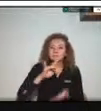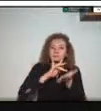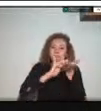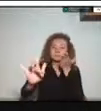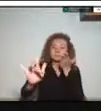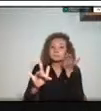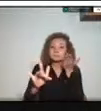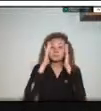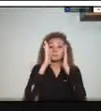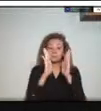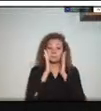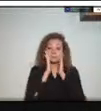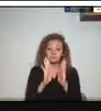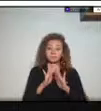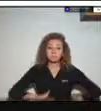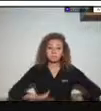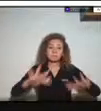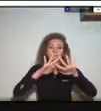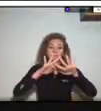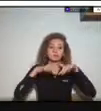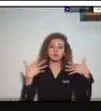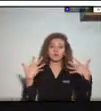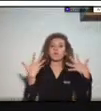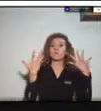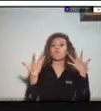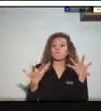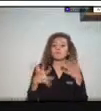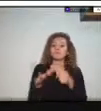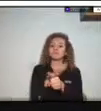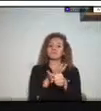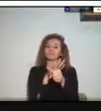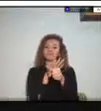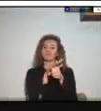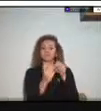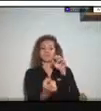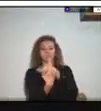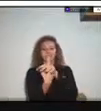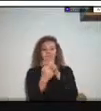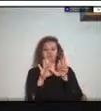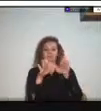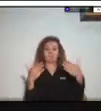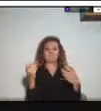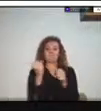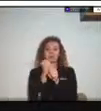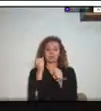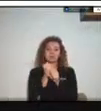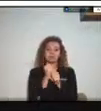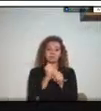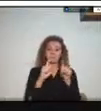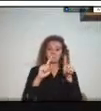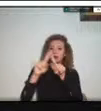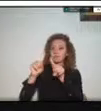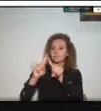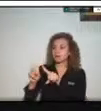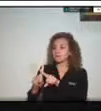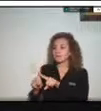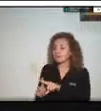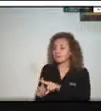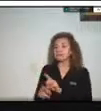sectores ahora mismo nosotros estamos en unas mesas de trabajo con ellos ayer tuvimos una en Pompeya donde